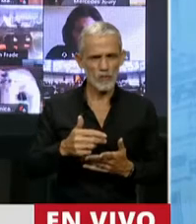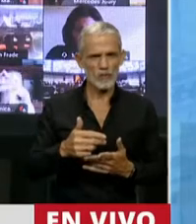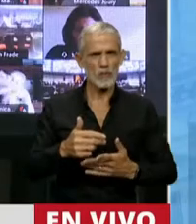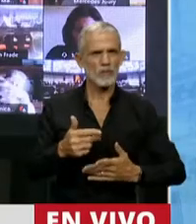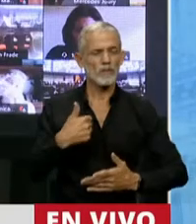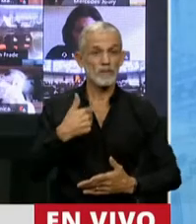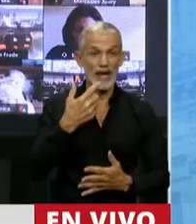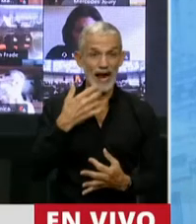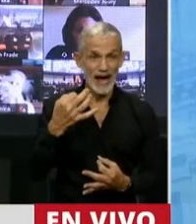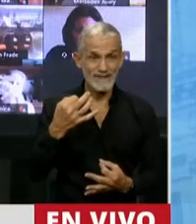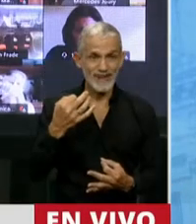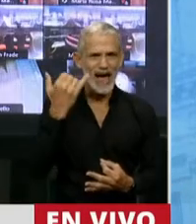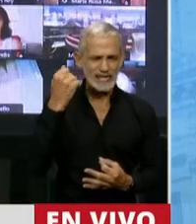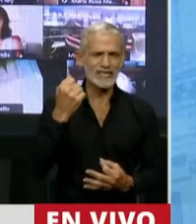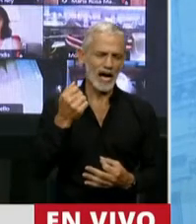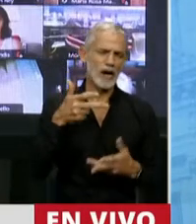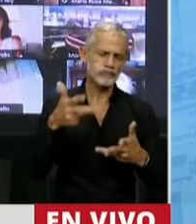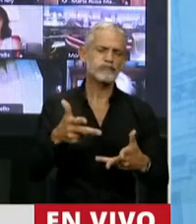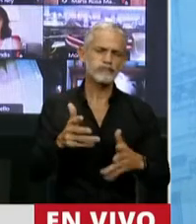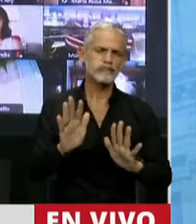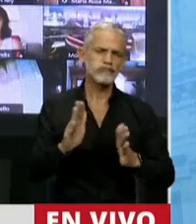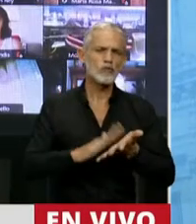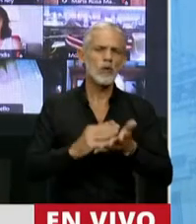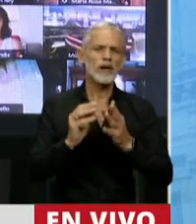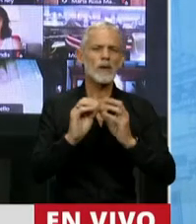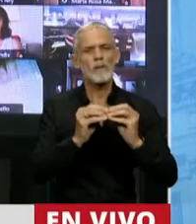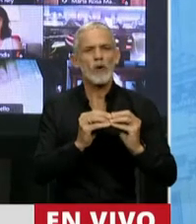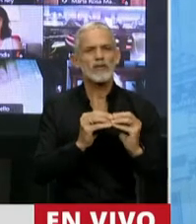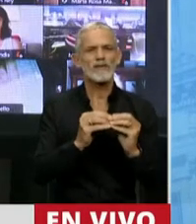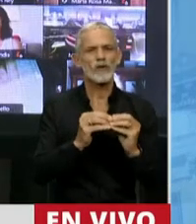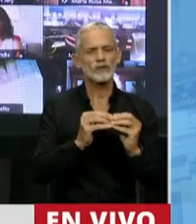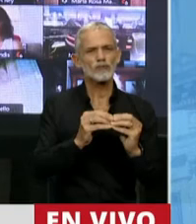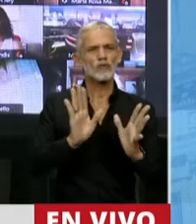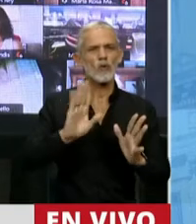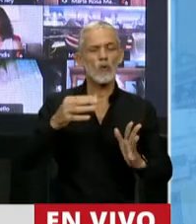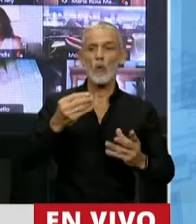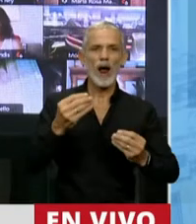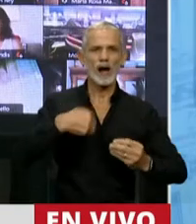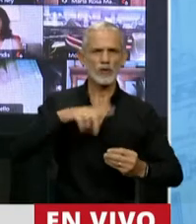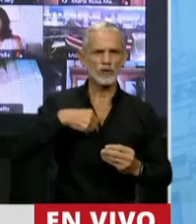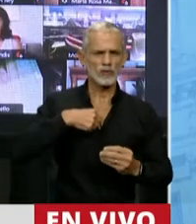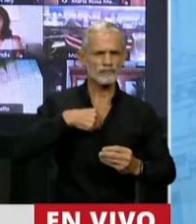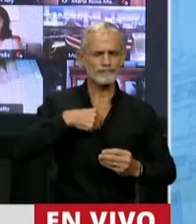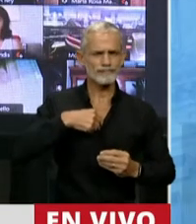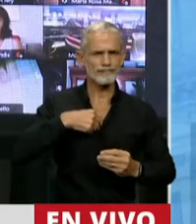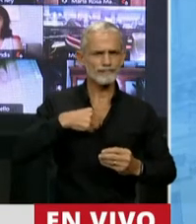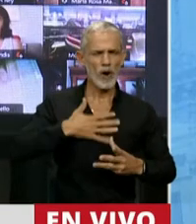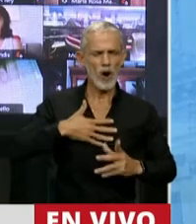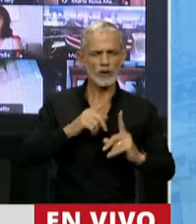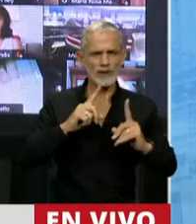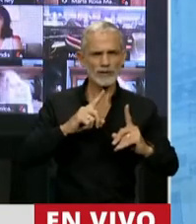que ya se ha dicho mucho de los motivos por los cuales estamos todos tan descontentos.